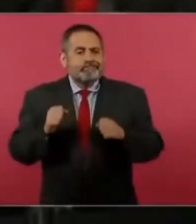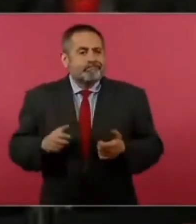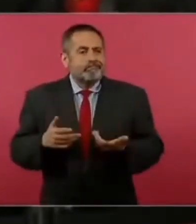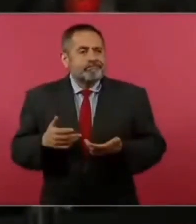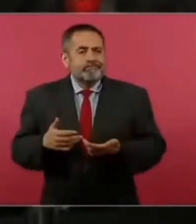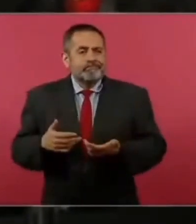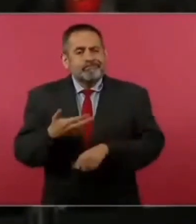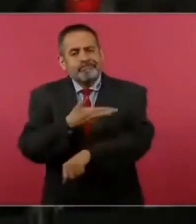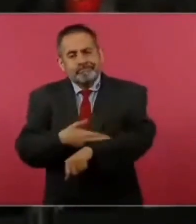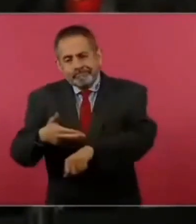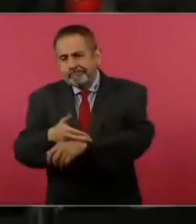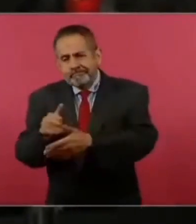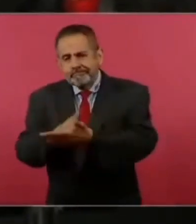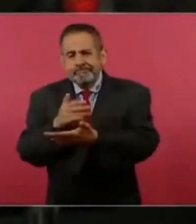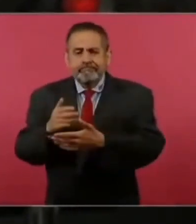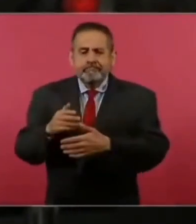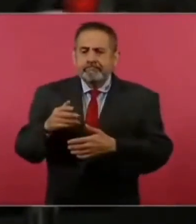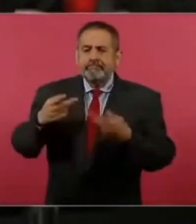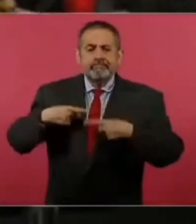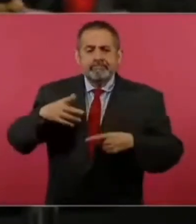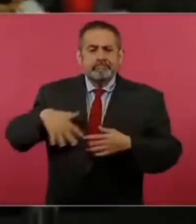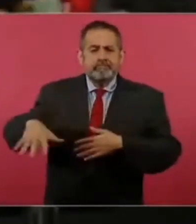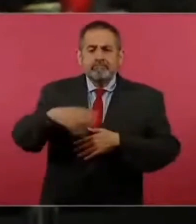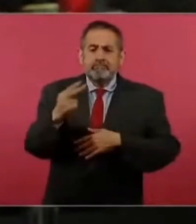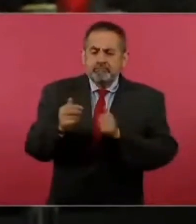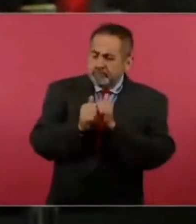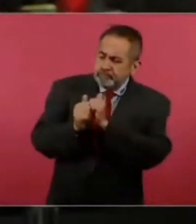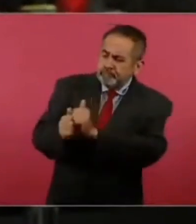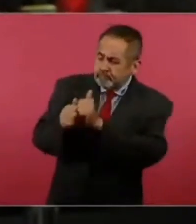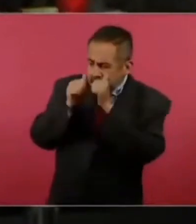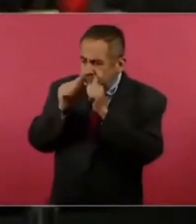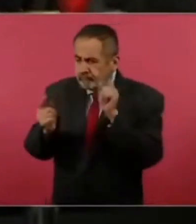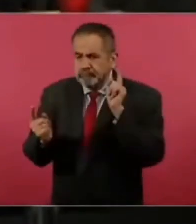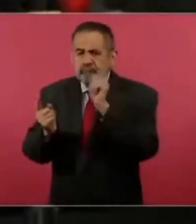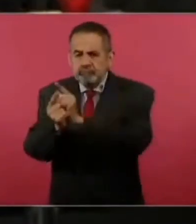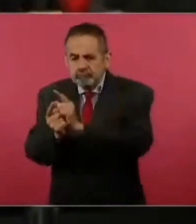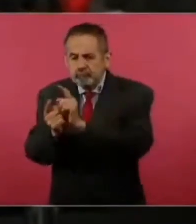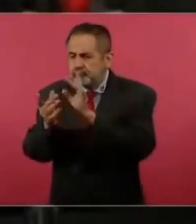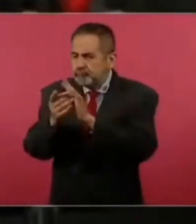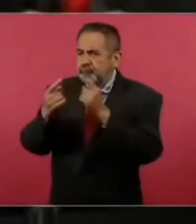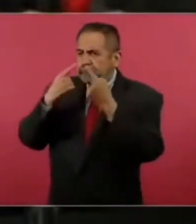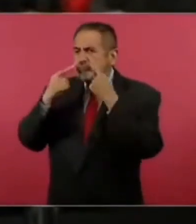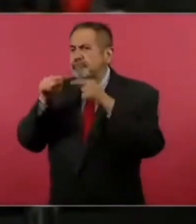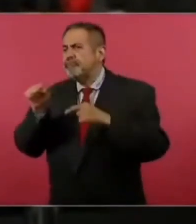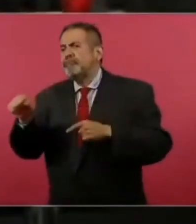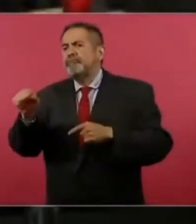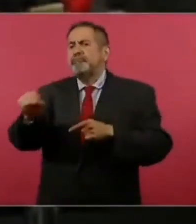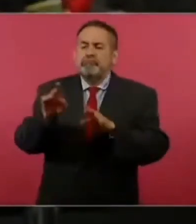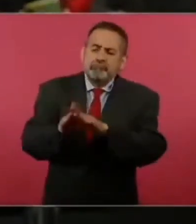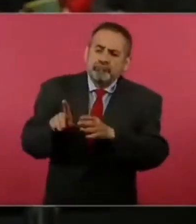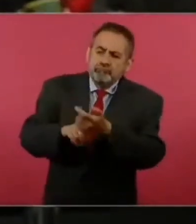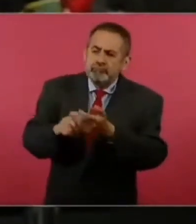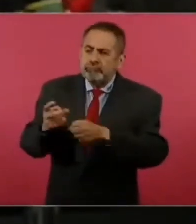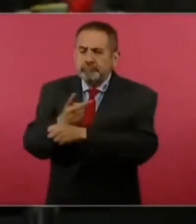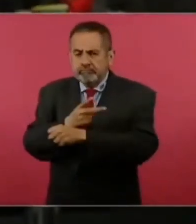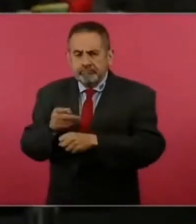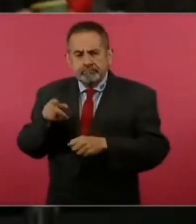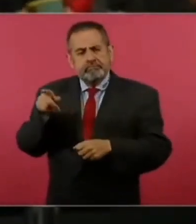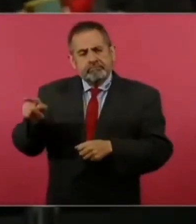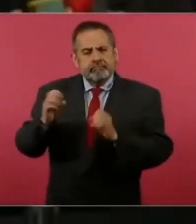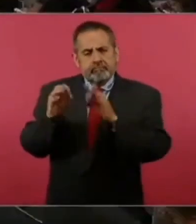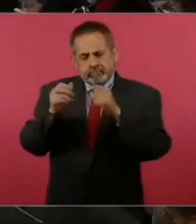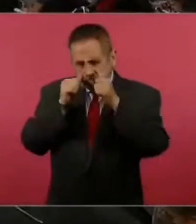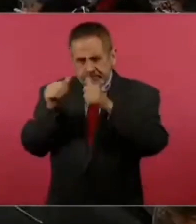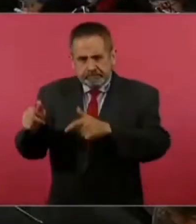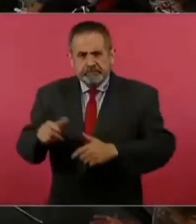trámites y lo que se necesita de la población es acompañamiento de alguien que les pueda dar seguimiento a estas solicitudes en atención ciudadana,